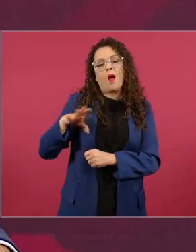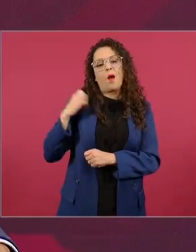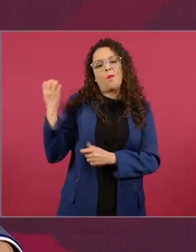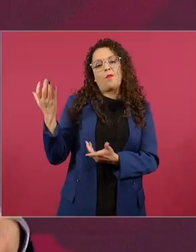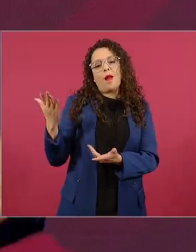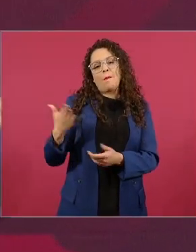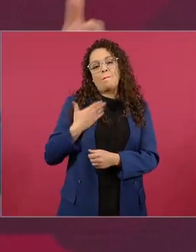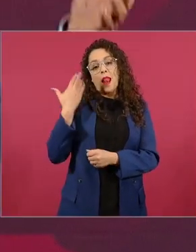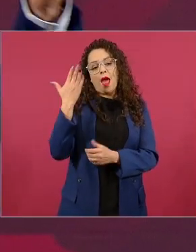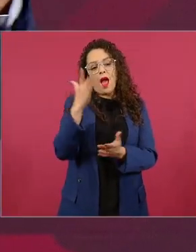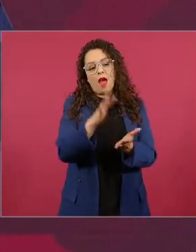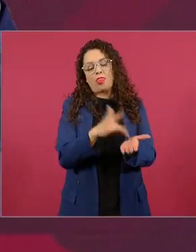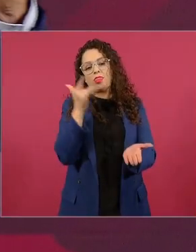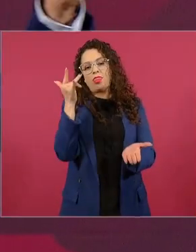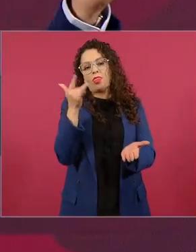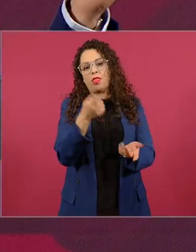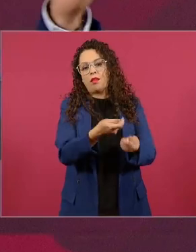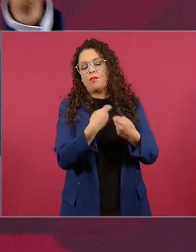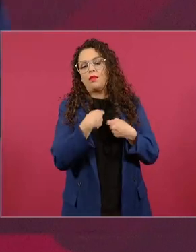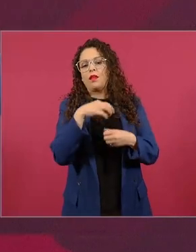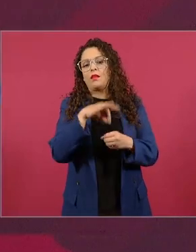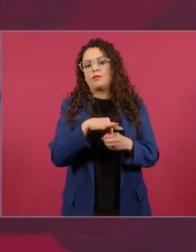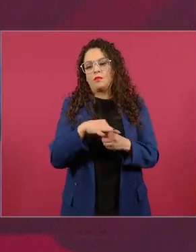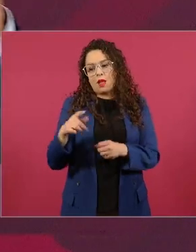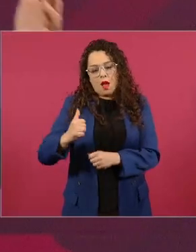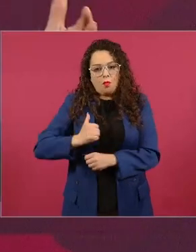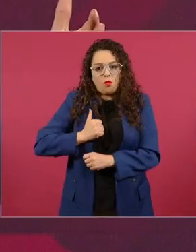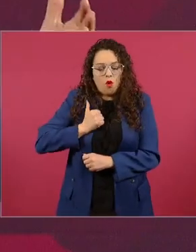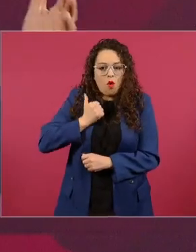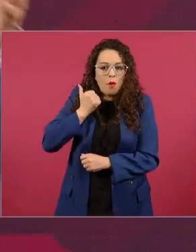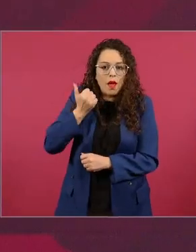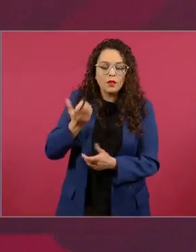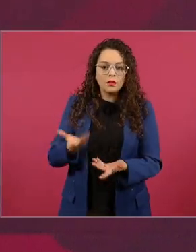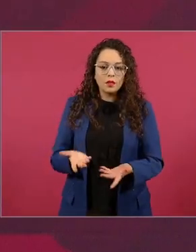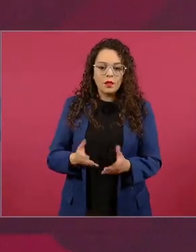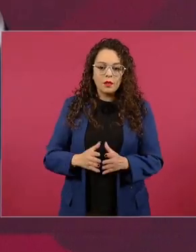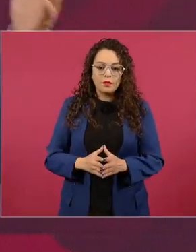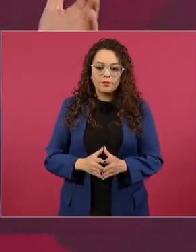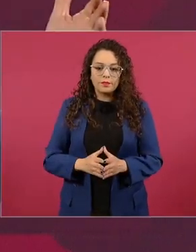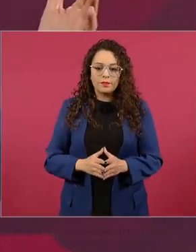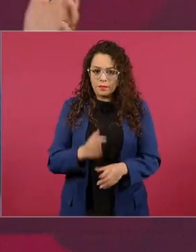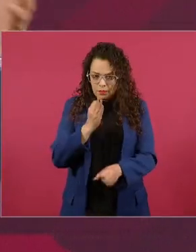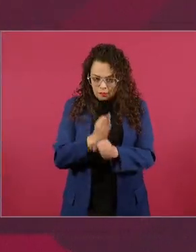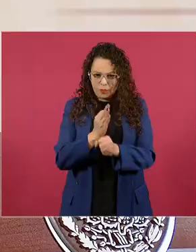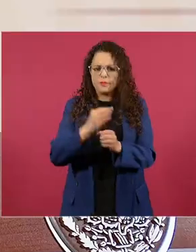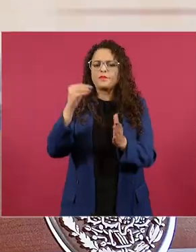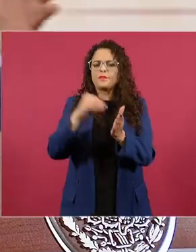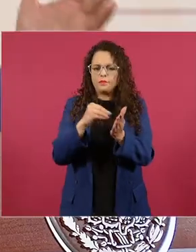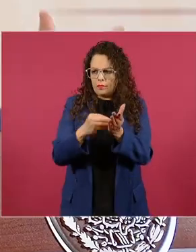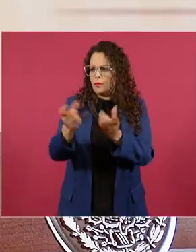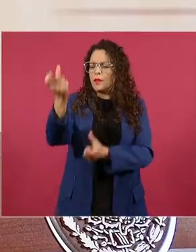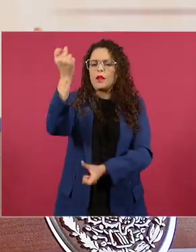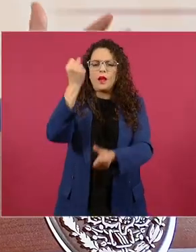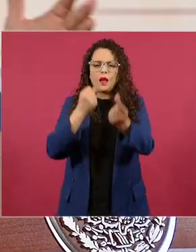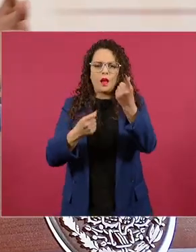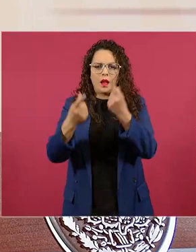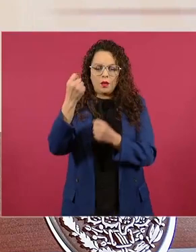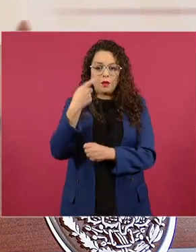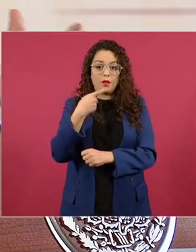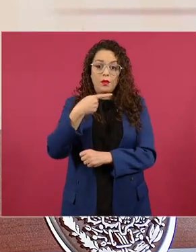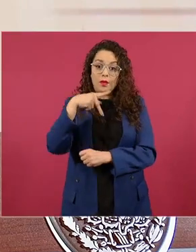tenían todavía no pero ya es más difícil a las autoridades